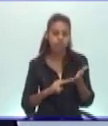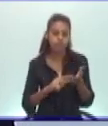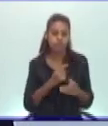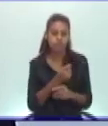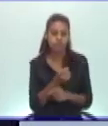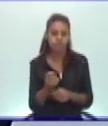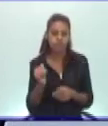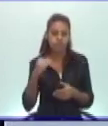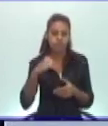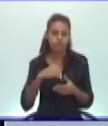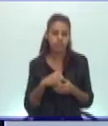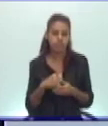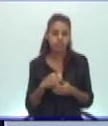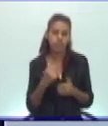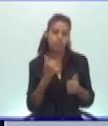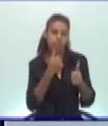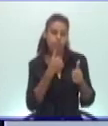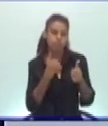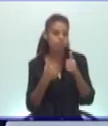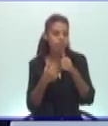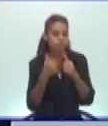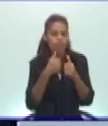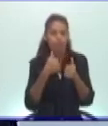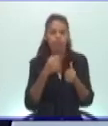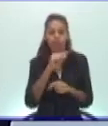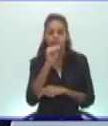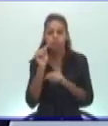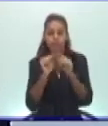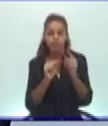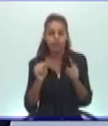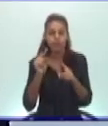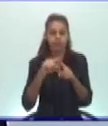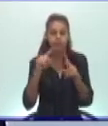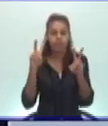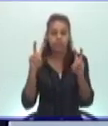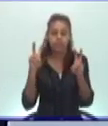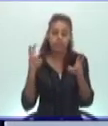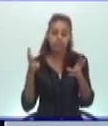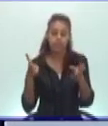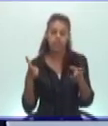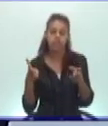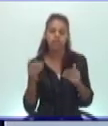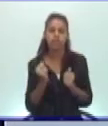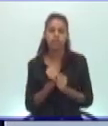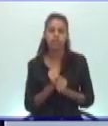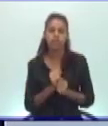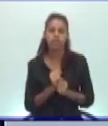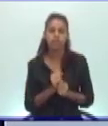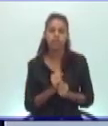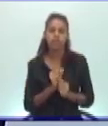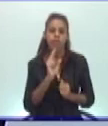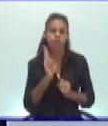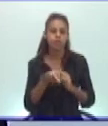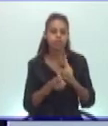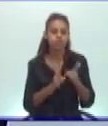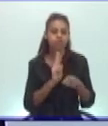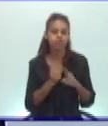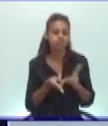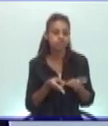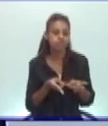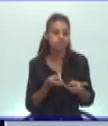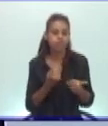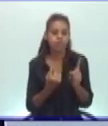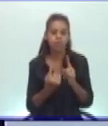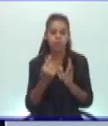íntegramente, sino cualquier duda o pregunta sobre alguna temática del seminario. Incluso en él se encuentran las orientaciones para la